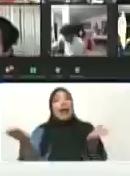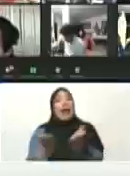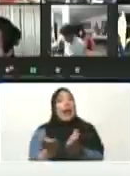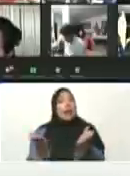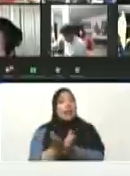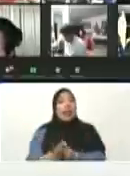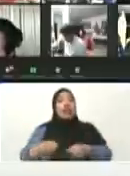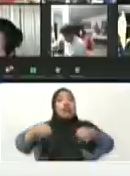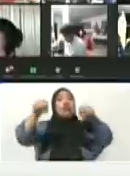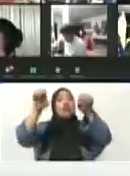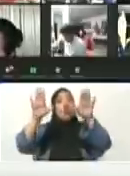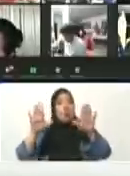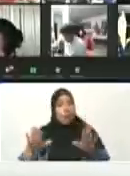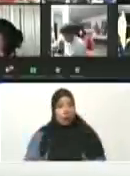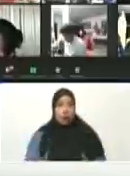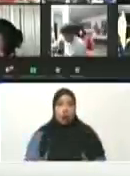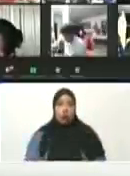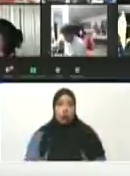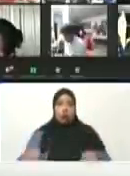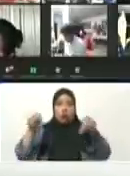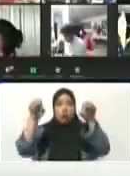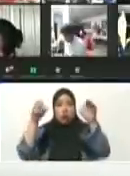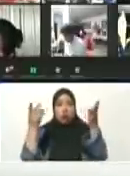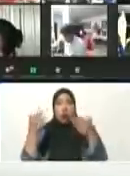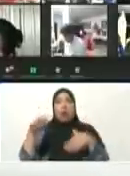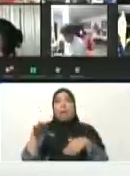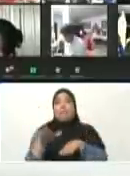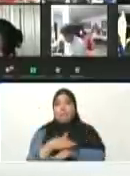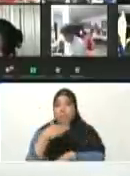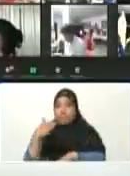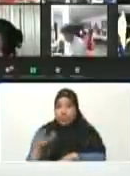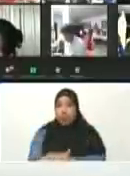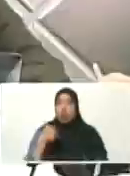miércoles y jueves.